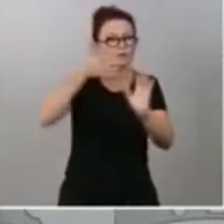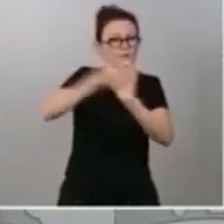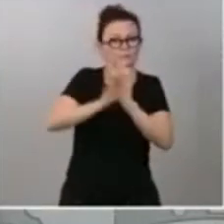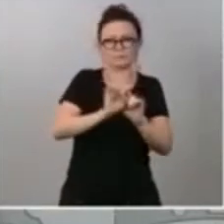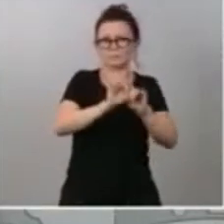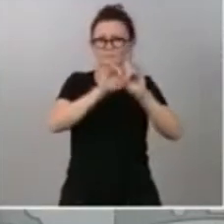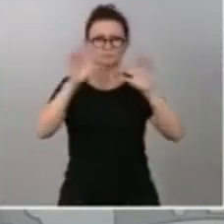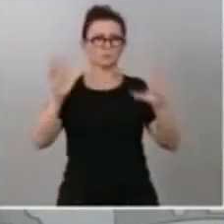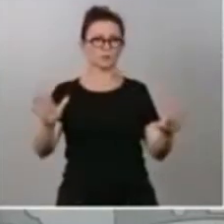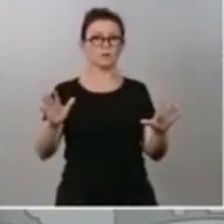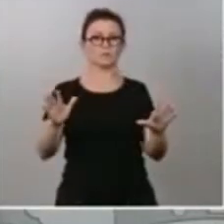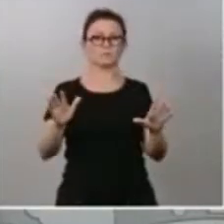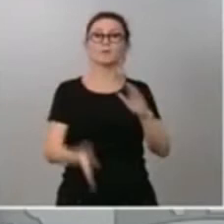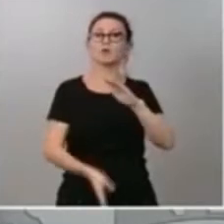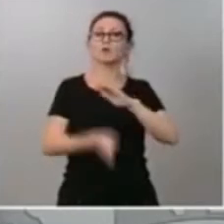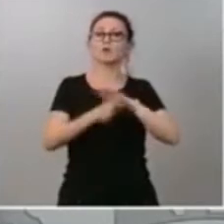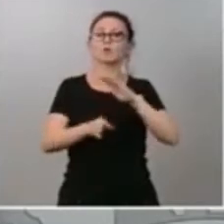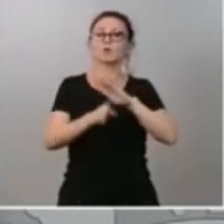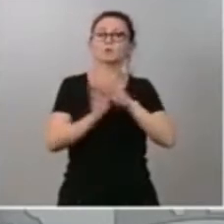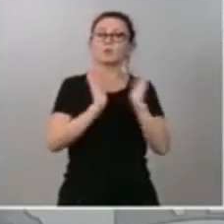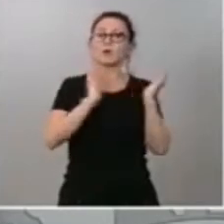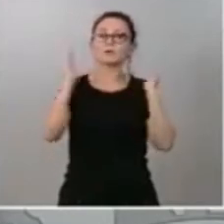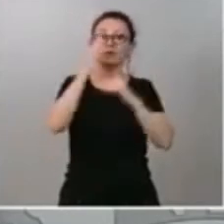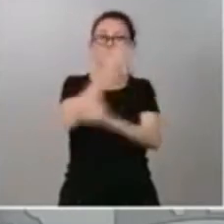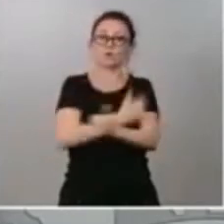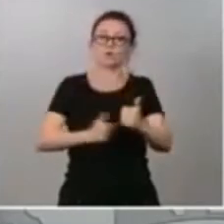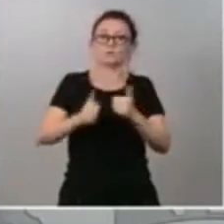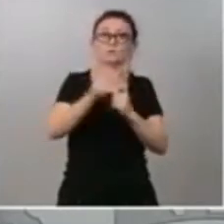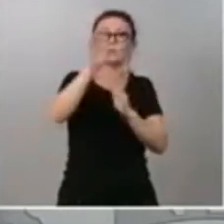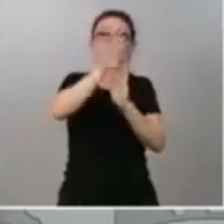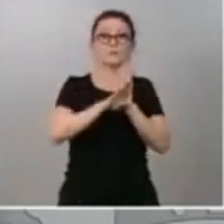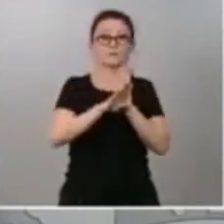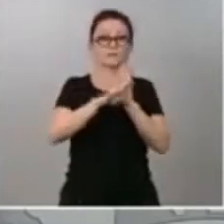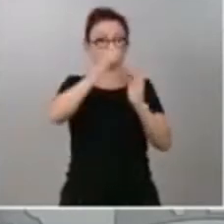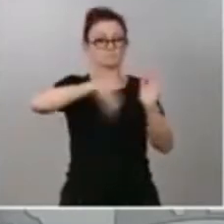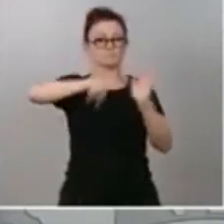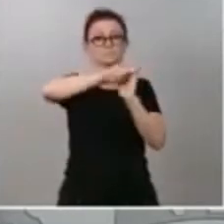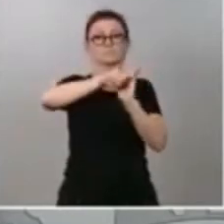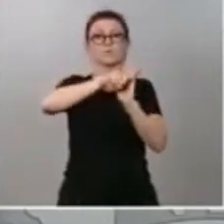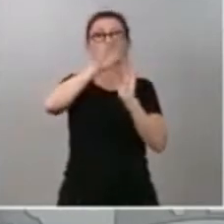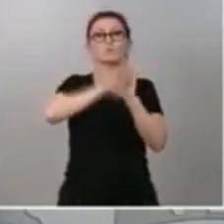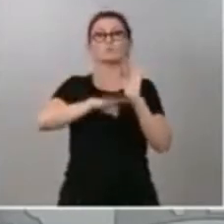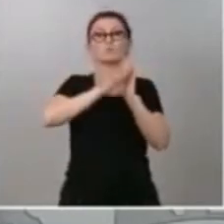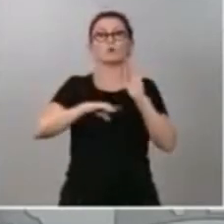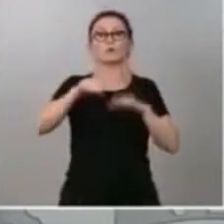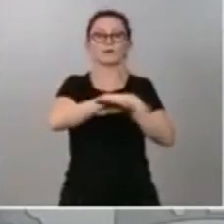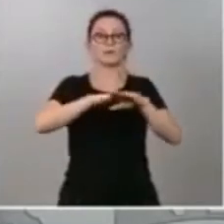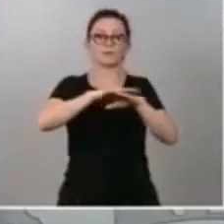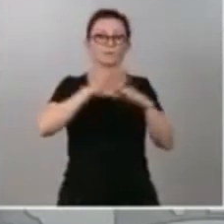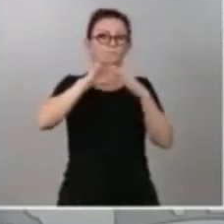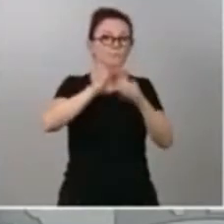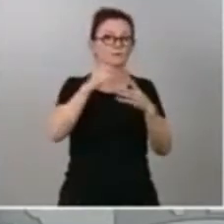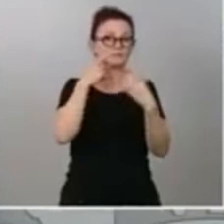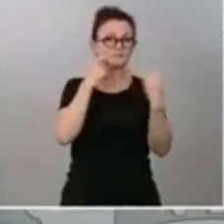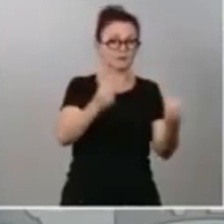una atención preferencial a las medidas contempladas en el programa de gobierno en relación con la salud, con la economía de los cuidados,